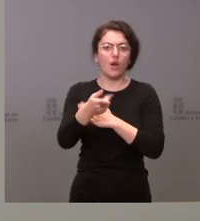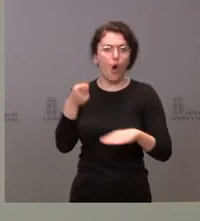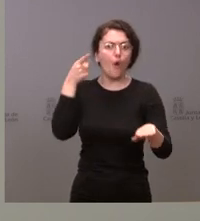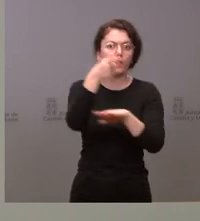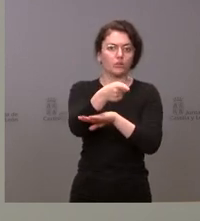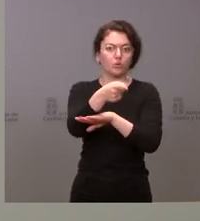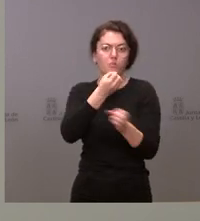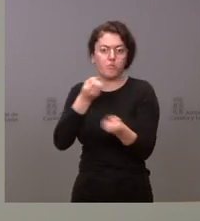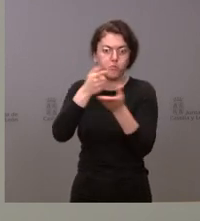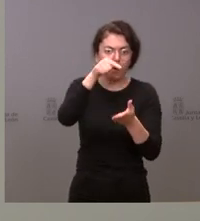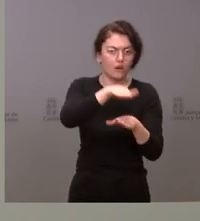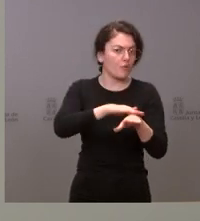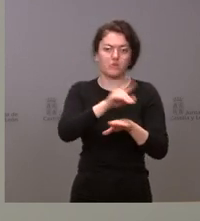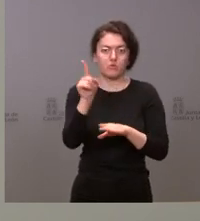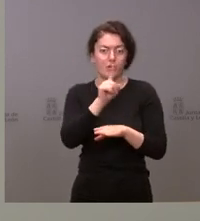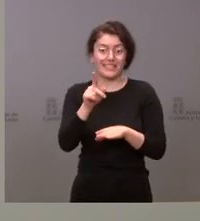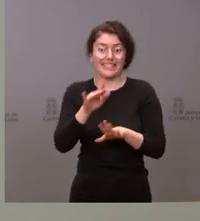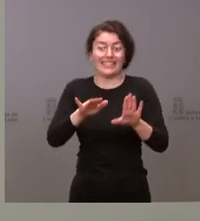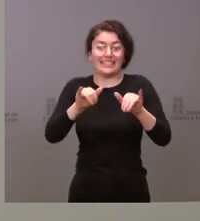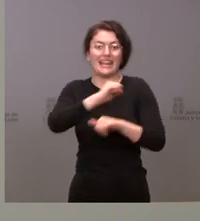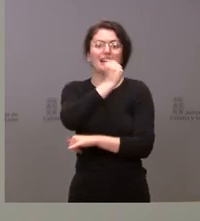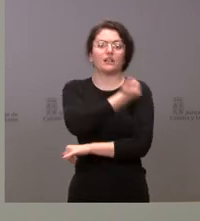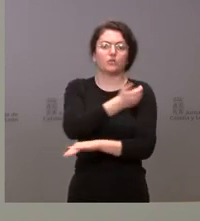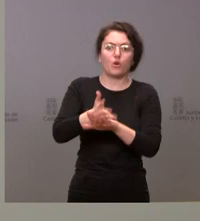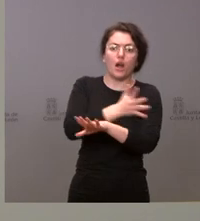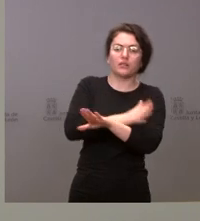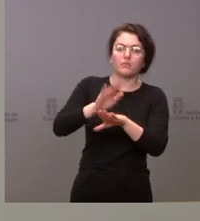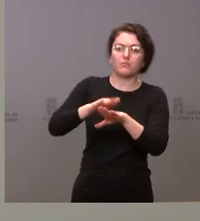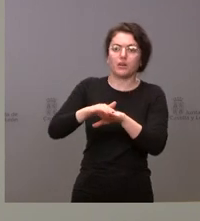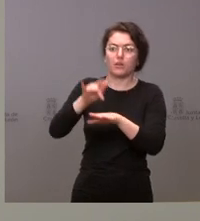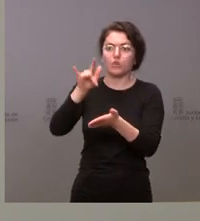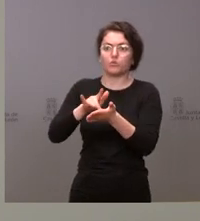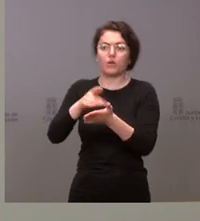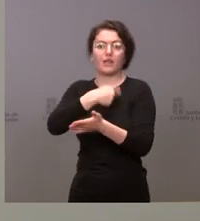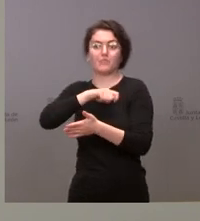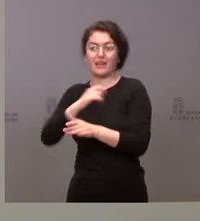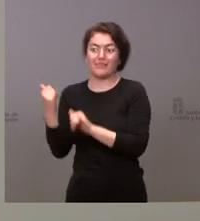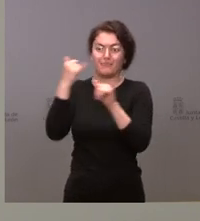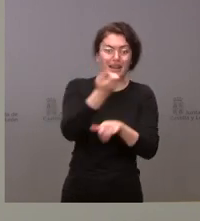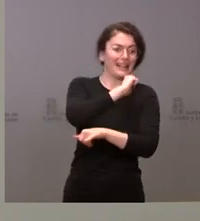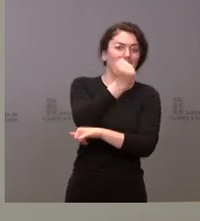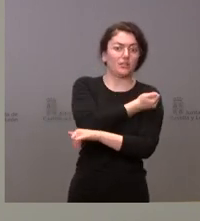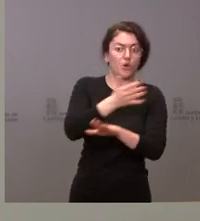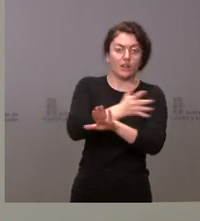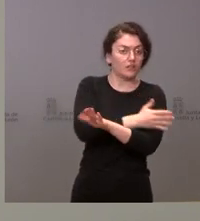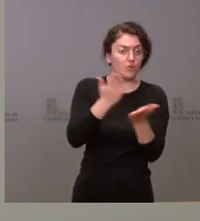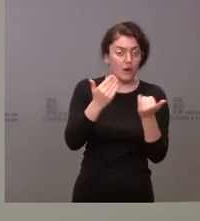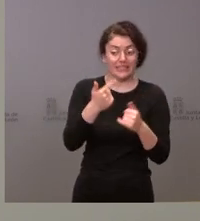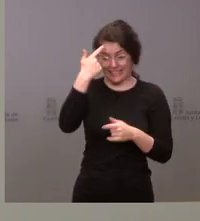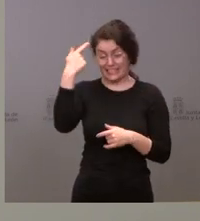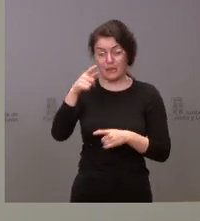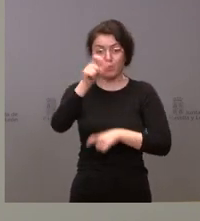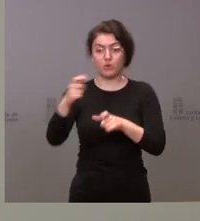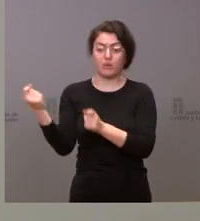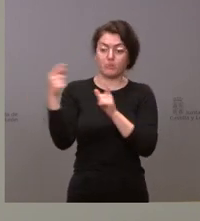esta información y tampoco hay un registro previo para poder llegar a España. Sé que están llegando bastantes personas, ustedes lo conocen, pero, como tal,